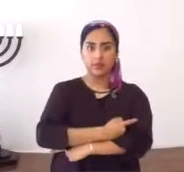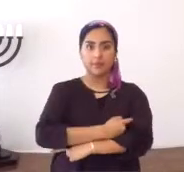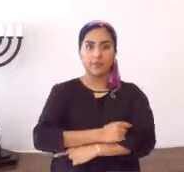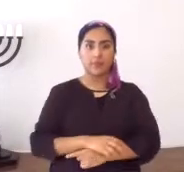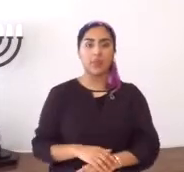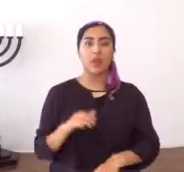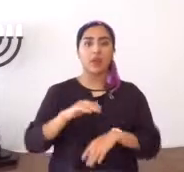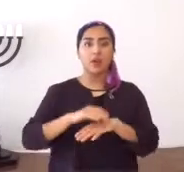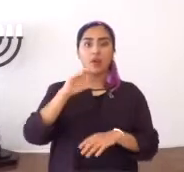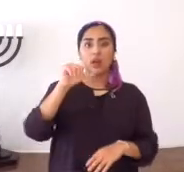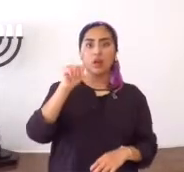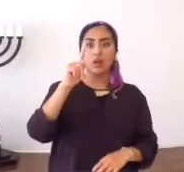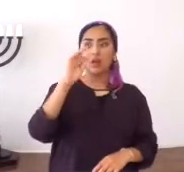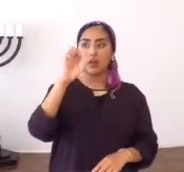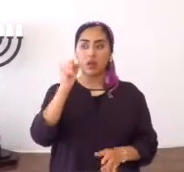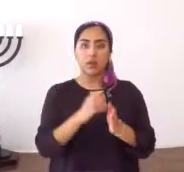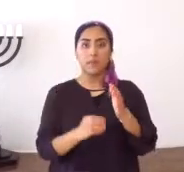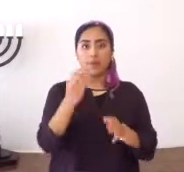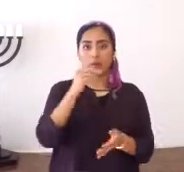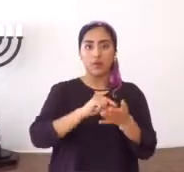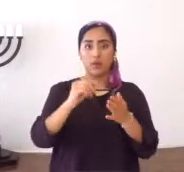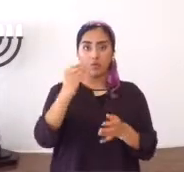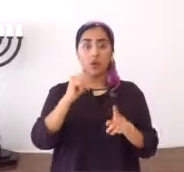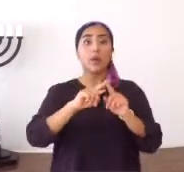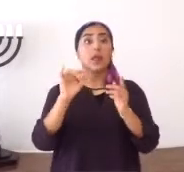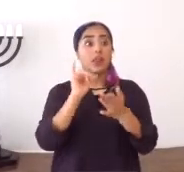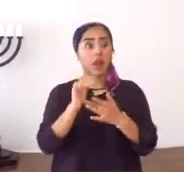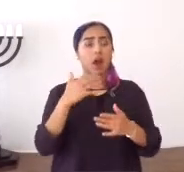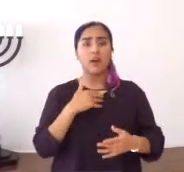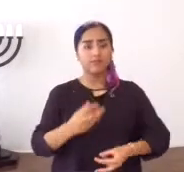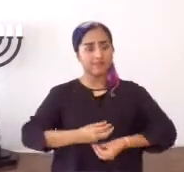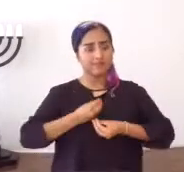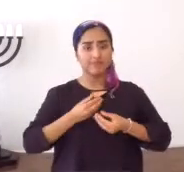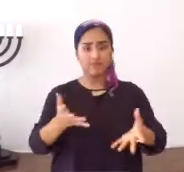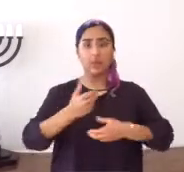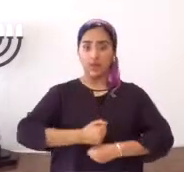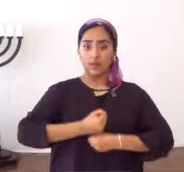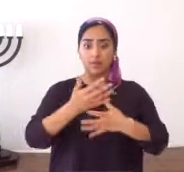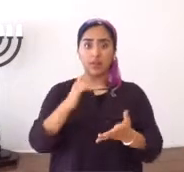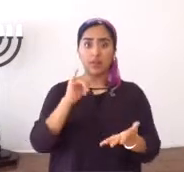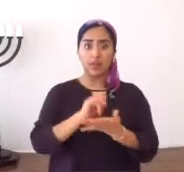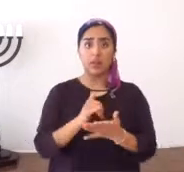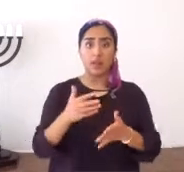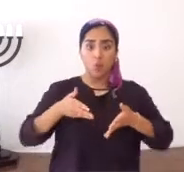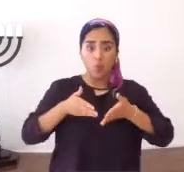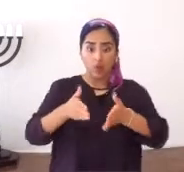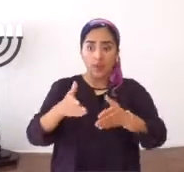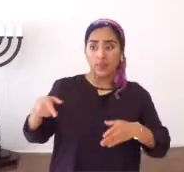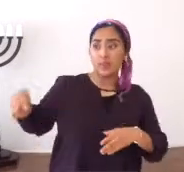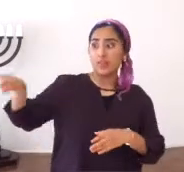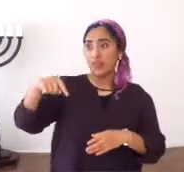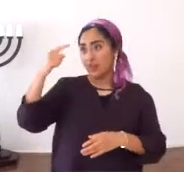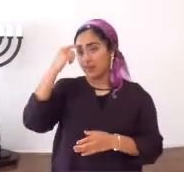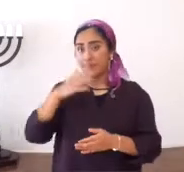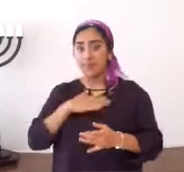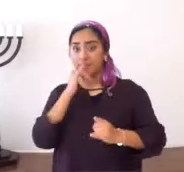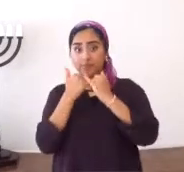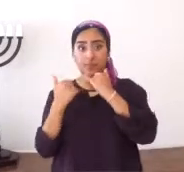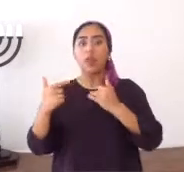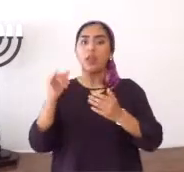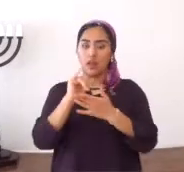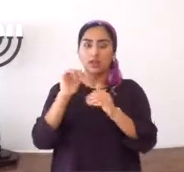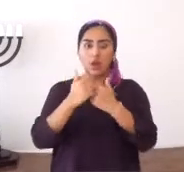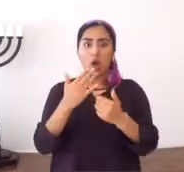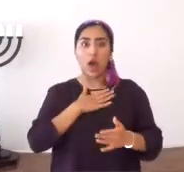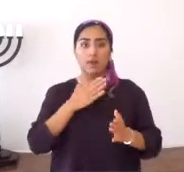a aprender, mucho el día de hoy, en Hechos, veinticuatro, catorce, dice, pero esto, te confieso, que según el camino, que ellos